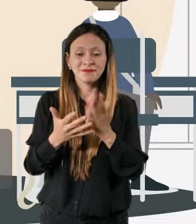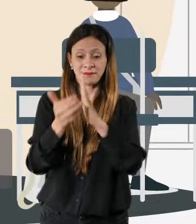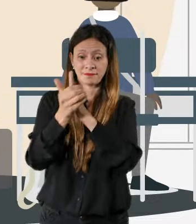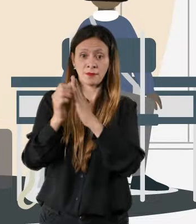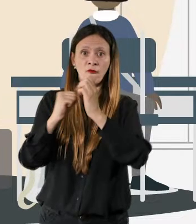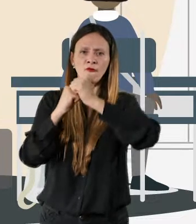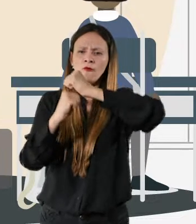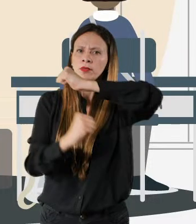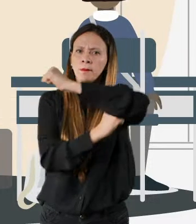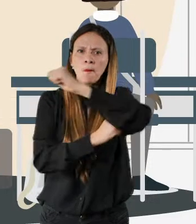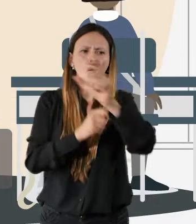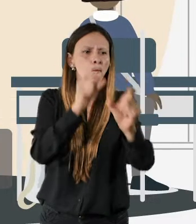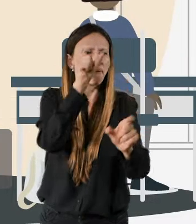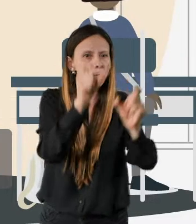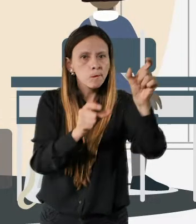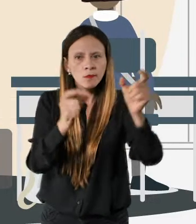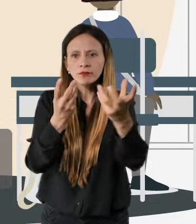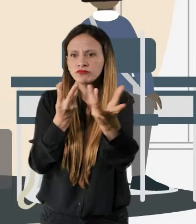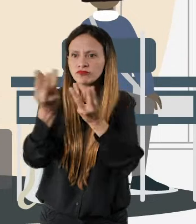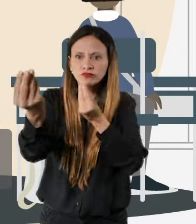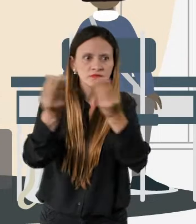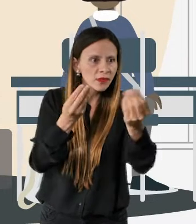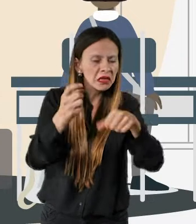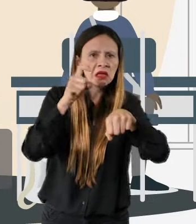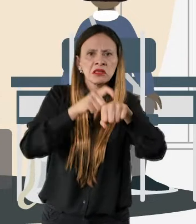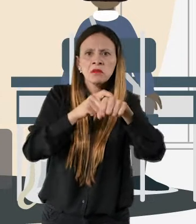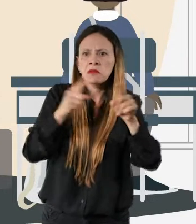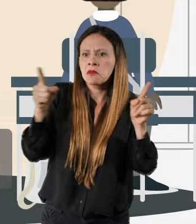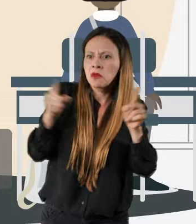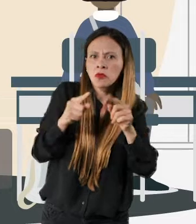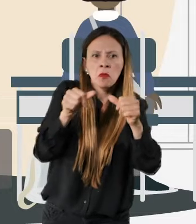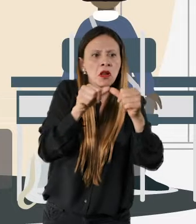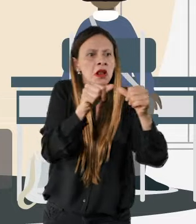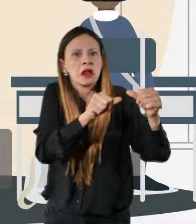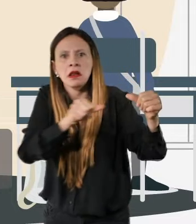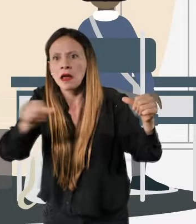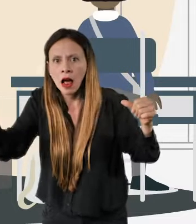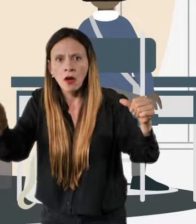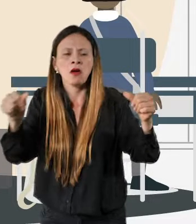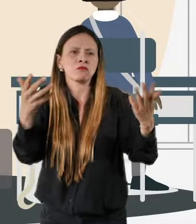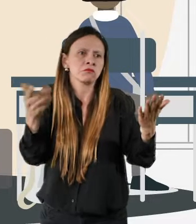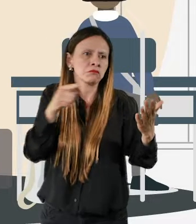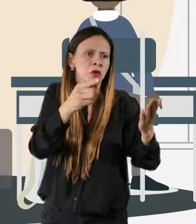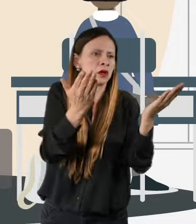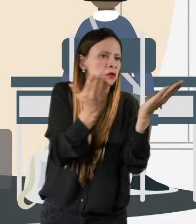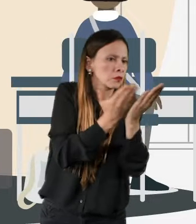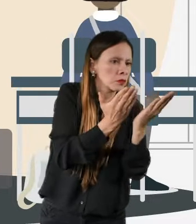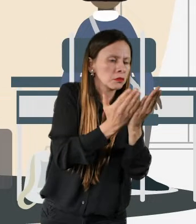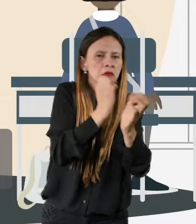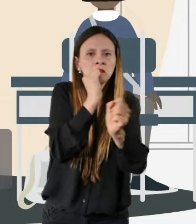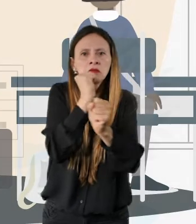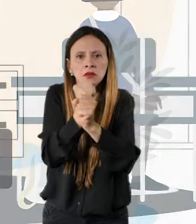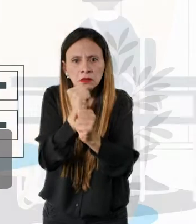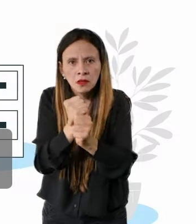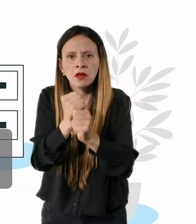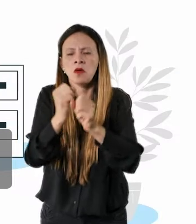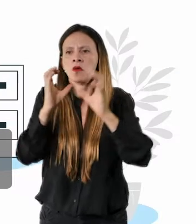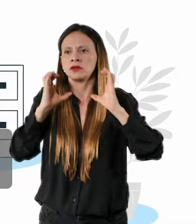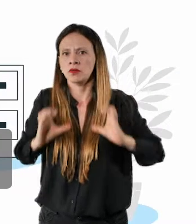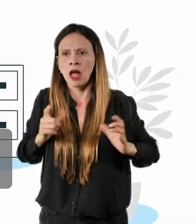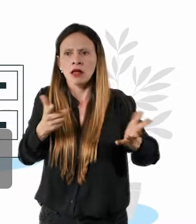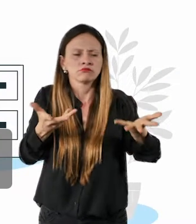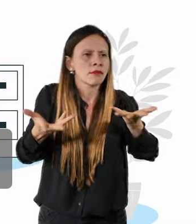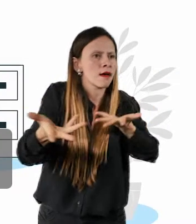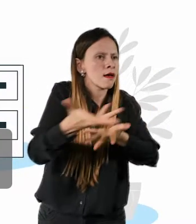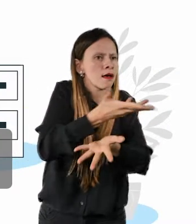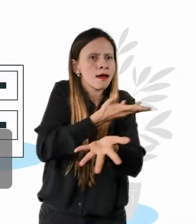fundamentales para las personas y las sociedades, porque pueden favorecer en el corto y largo plazo el desempeño en la escuela y en